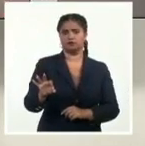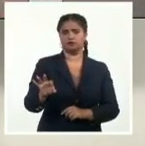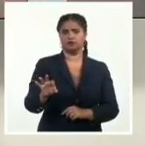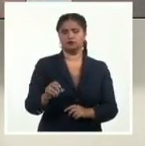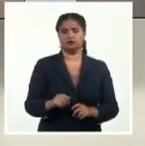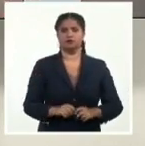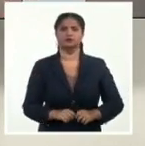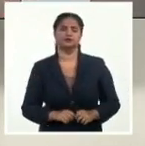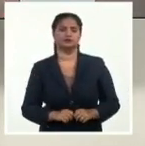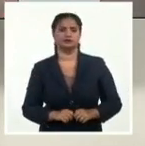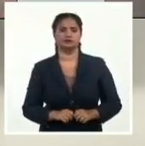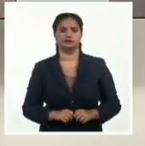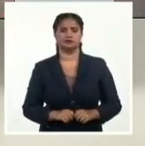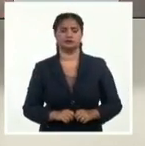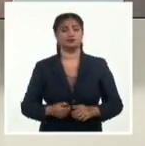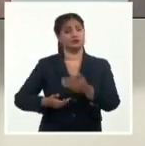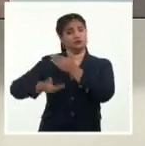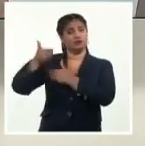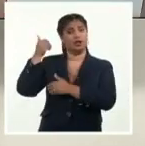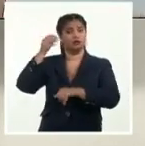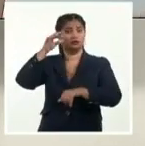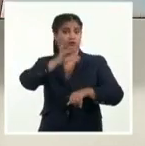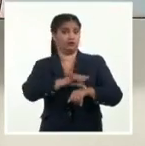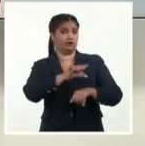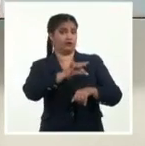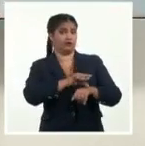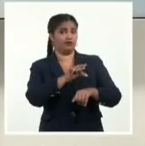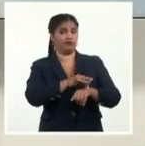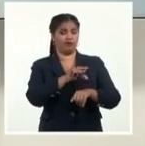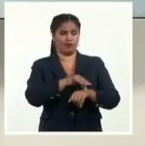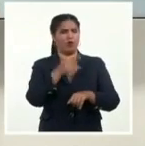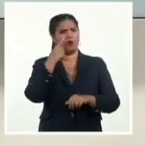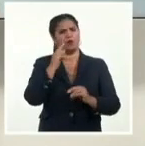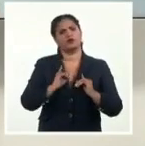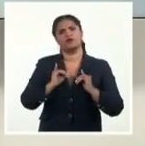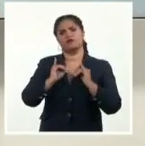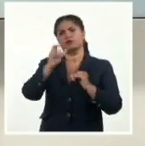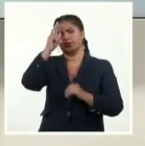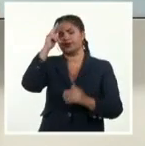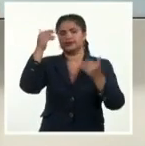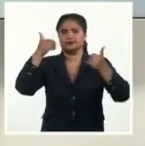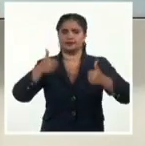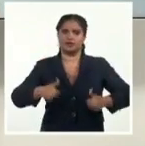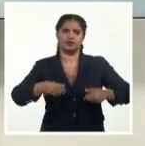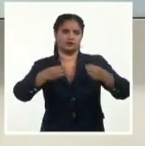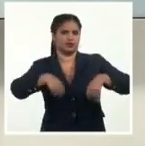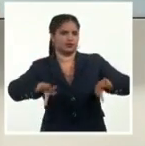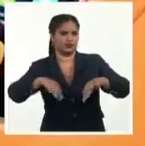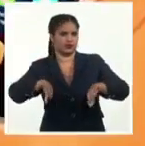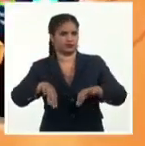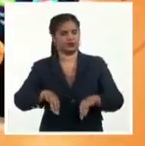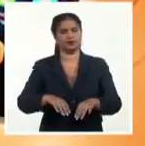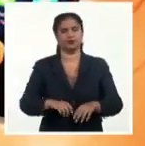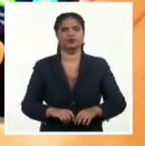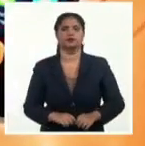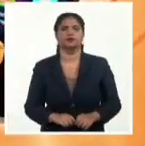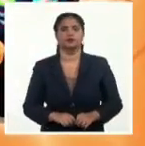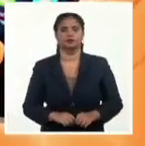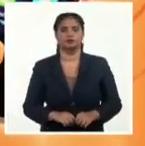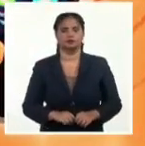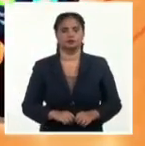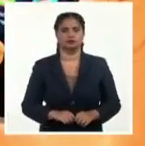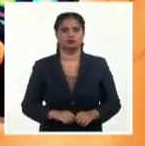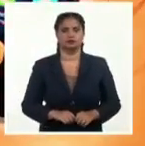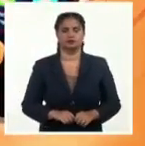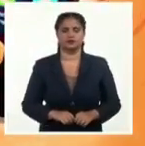Gracias a la colega Leyenda Torres, conocemos del estado de salud de Juan Torena a través de la doctora Odalis Marrero. Sí,